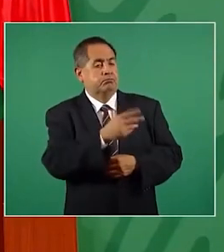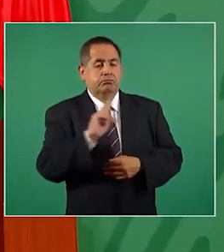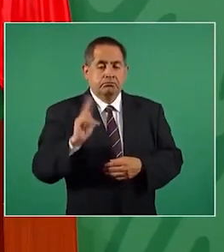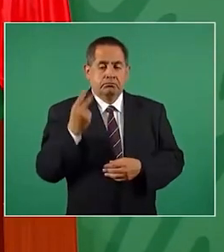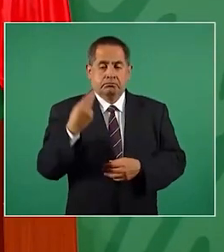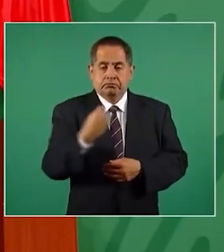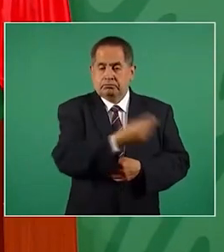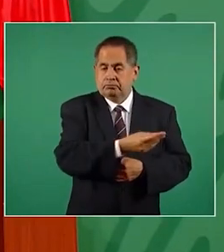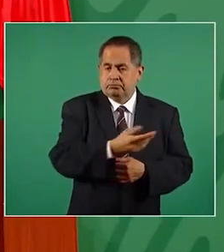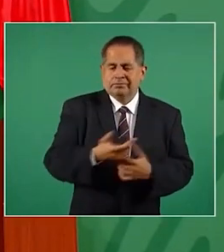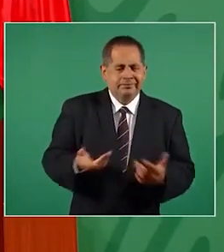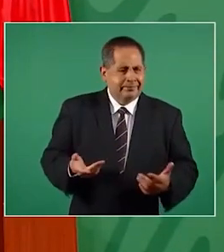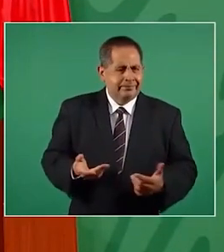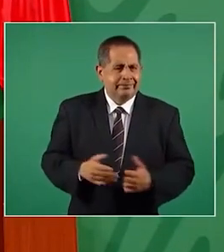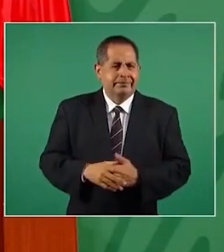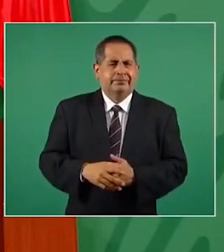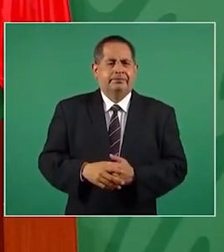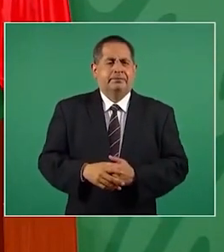entonces esto